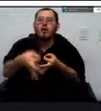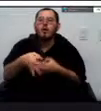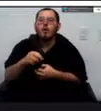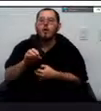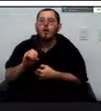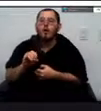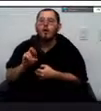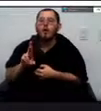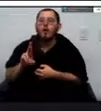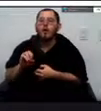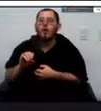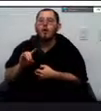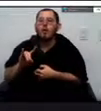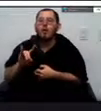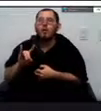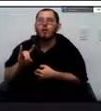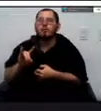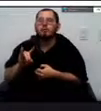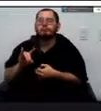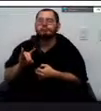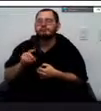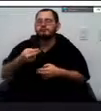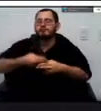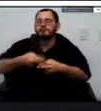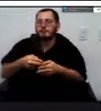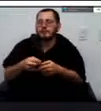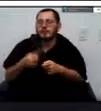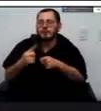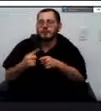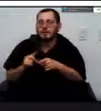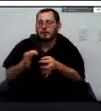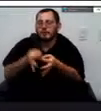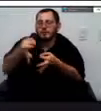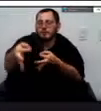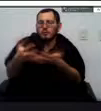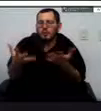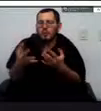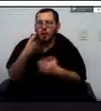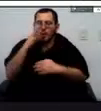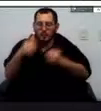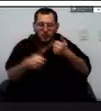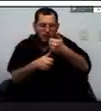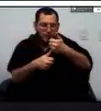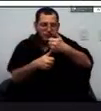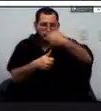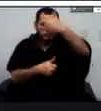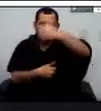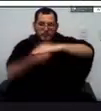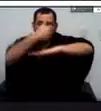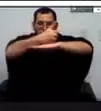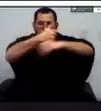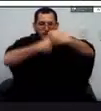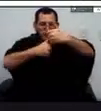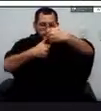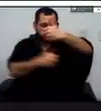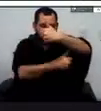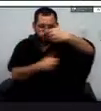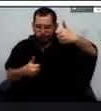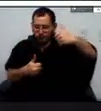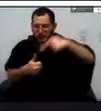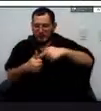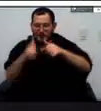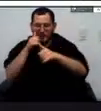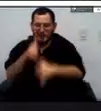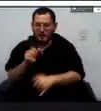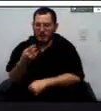el nuevo subdirector de reducción el ingeniero Guillermo Belandia pues digamos que